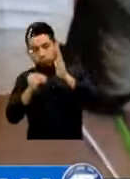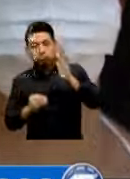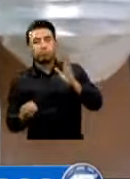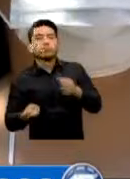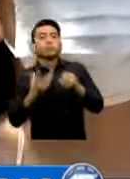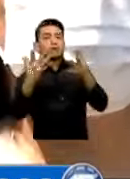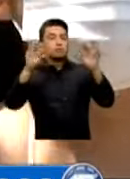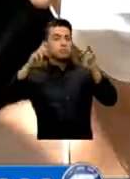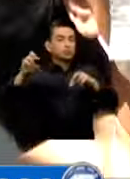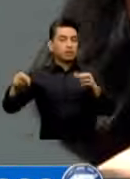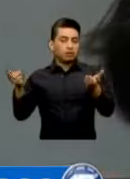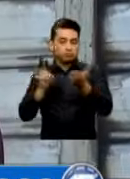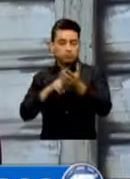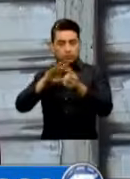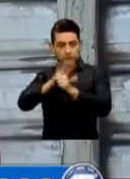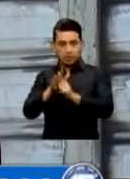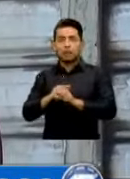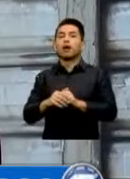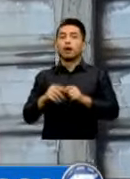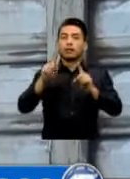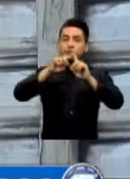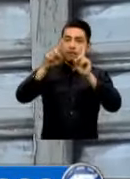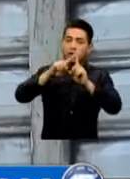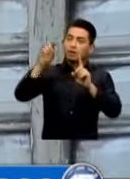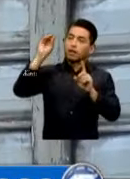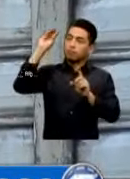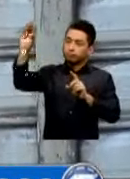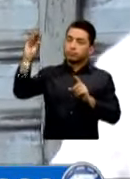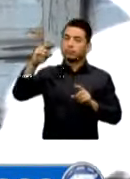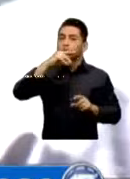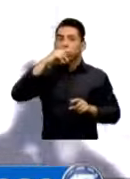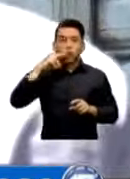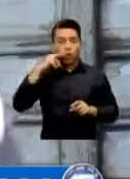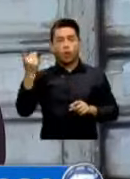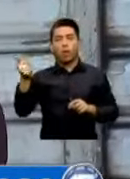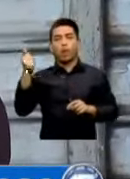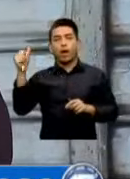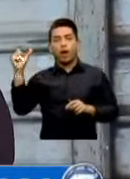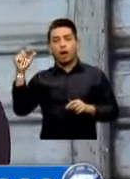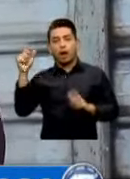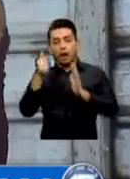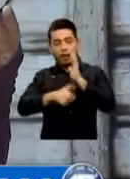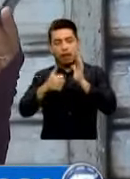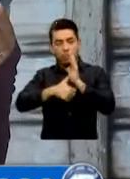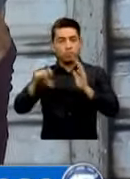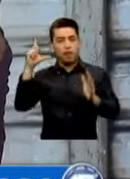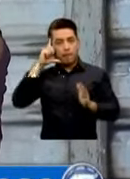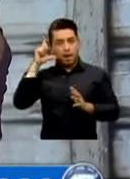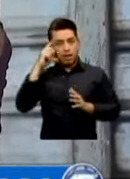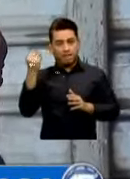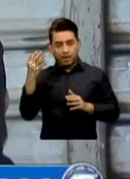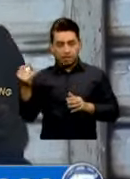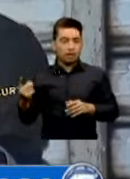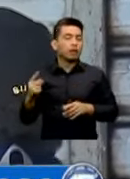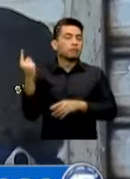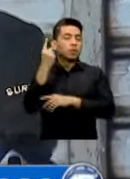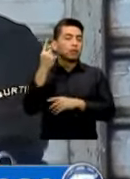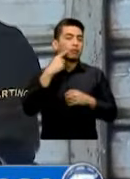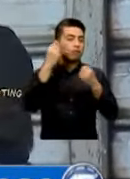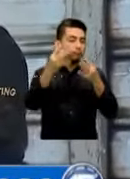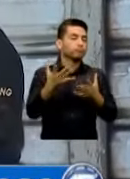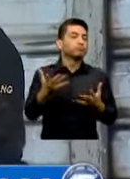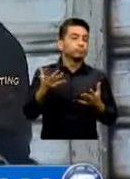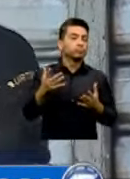Clasificado En colores Rojo Anaranjado Amarillo Y verde Es importante Indicar Que el tablero Evalúa